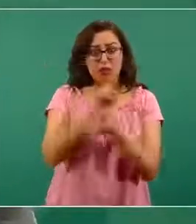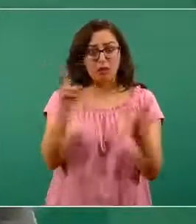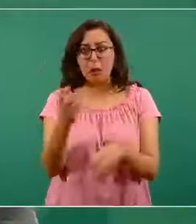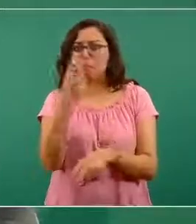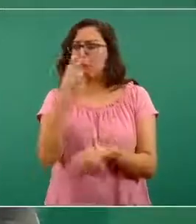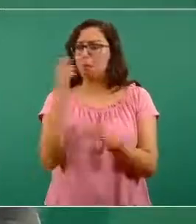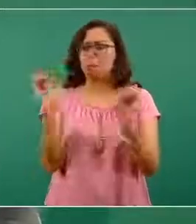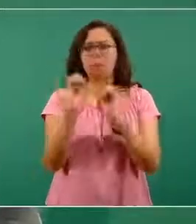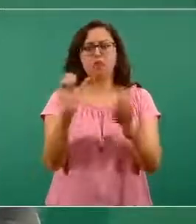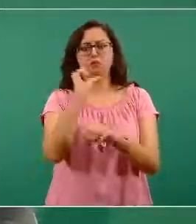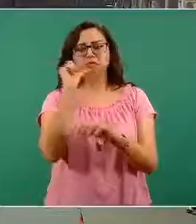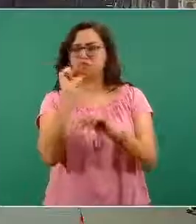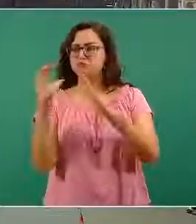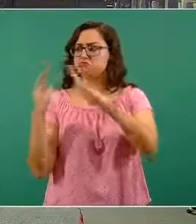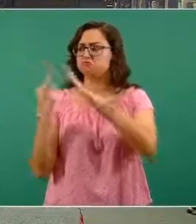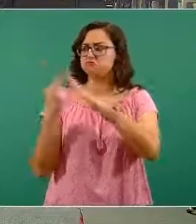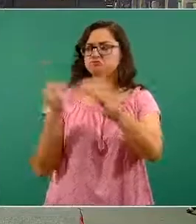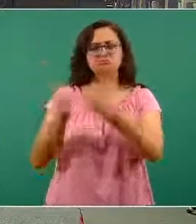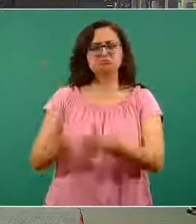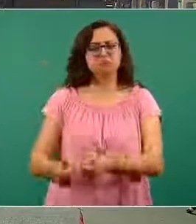casa. Gracias, Juan.